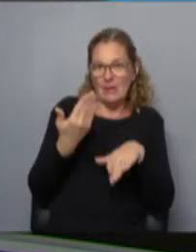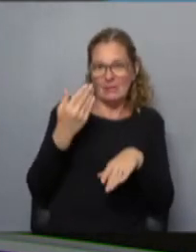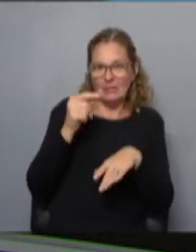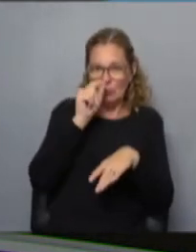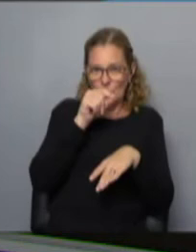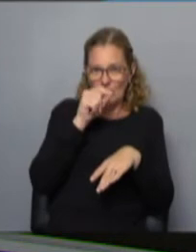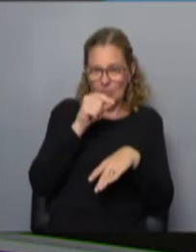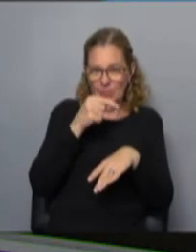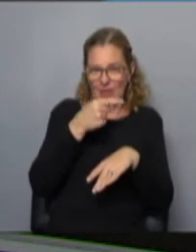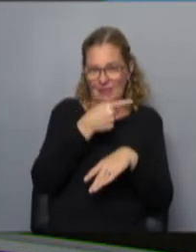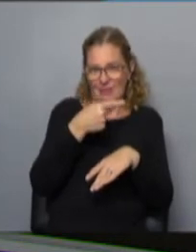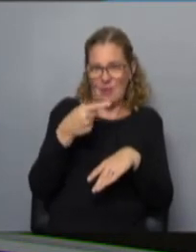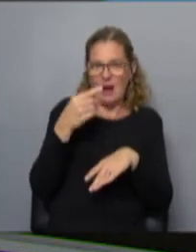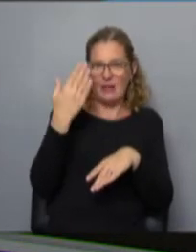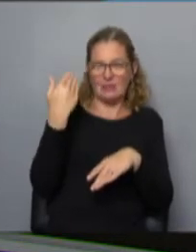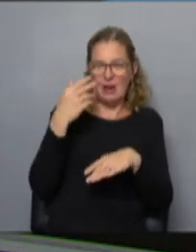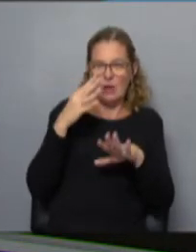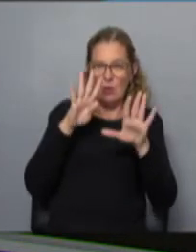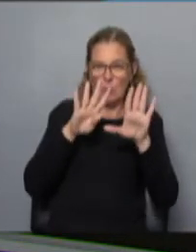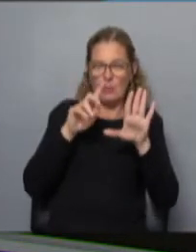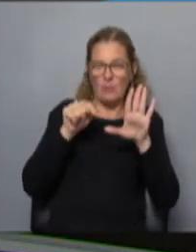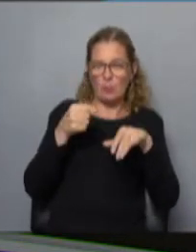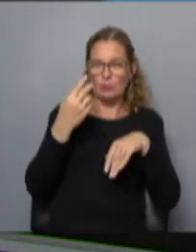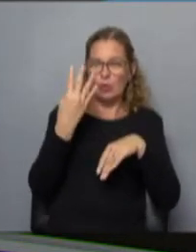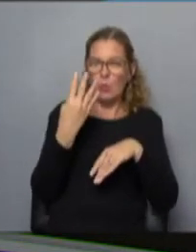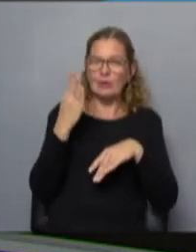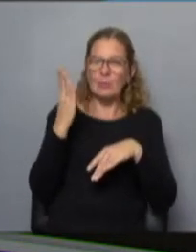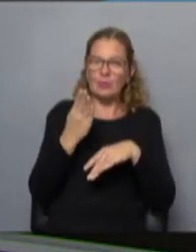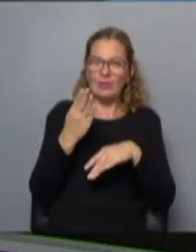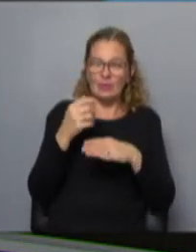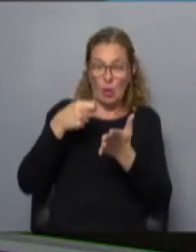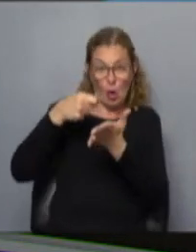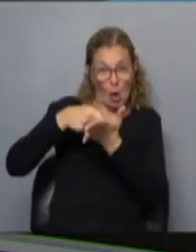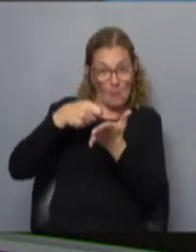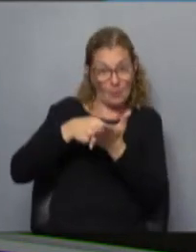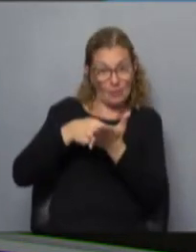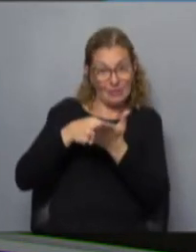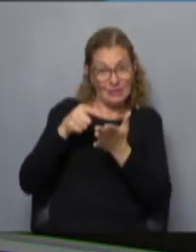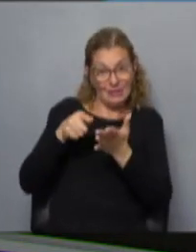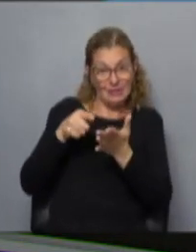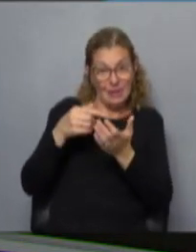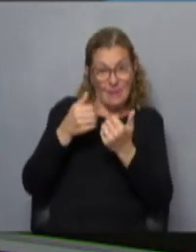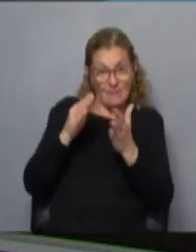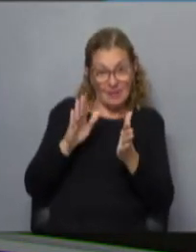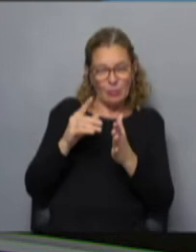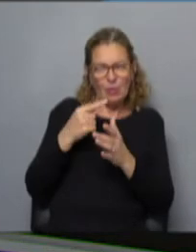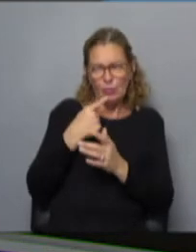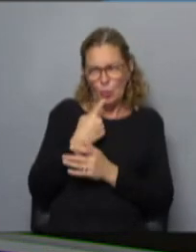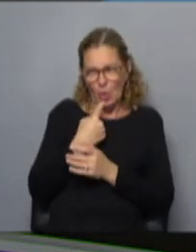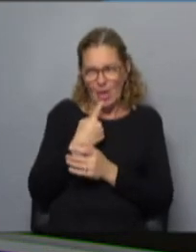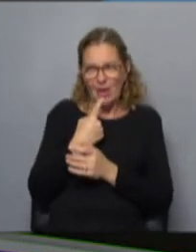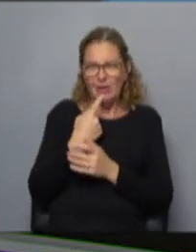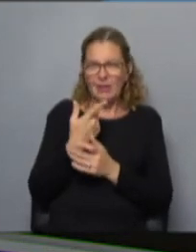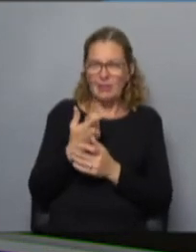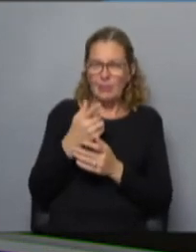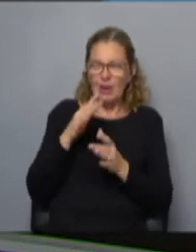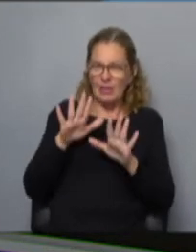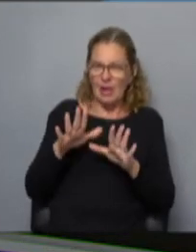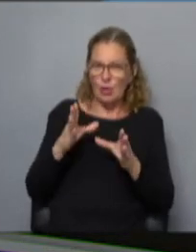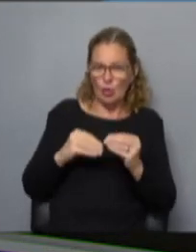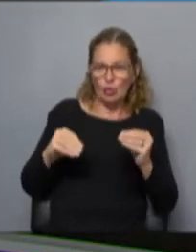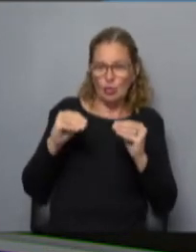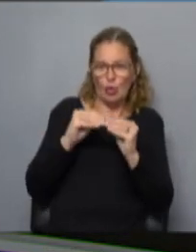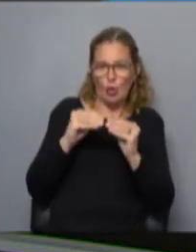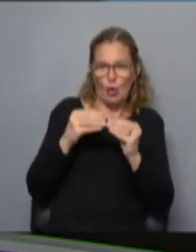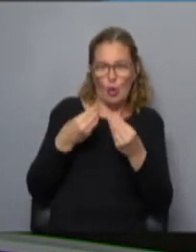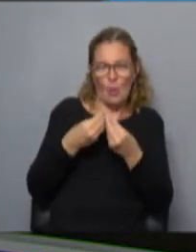de Twitter hace un par de semanas, comprando el 9.4% de las acciones y a partir de ese momento se empezó a especular con que él se iba a quedar con todo.